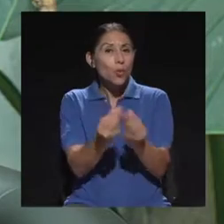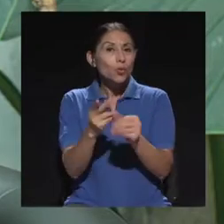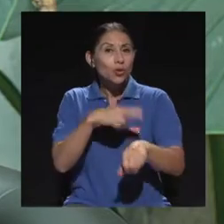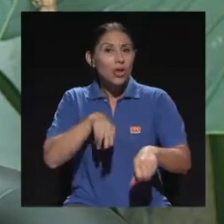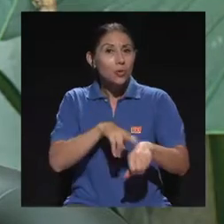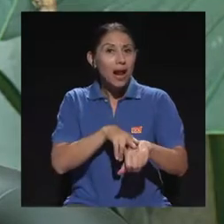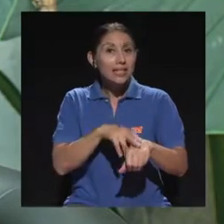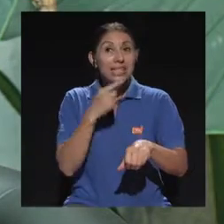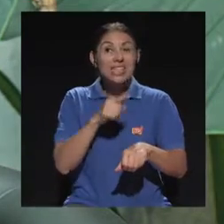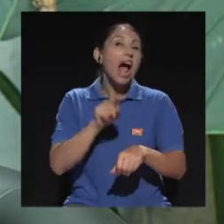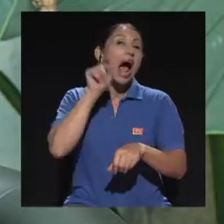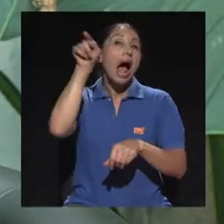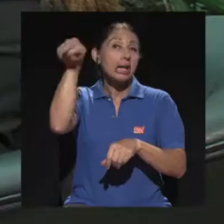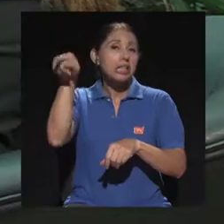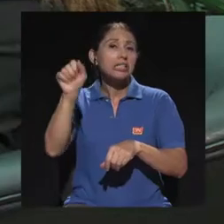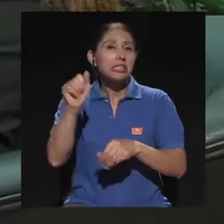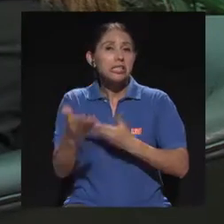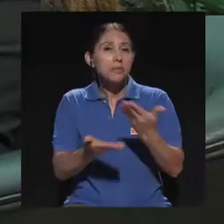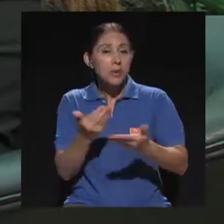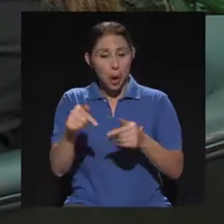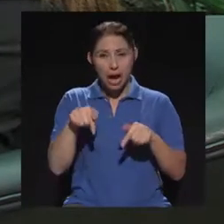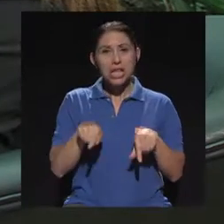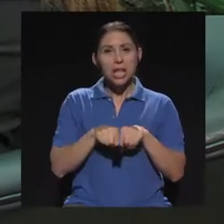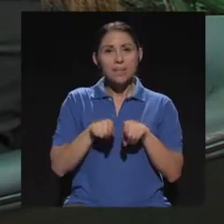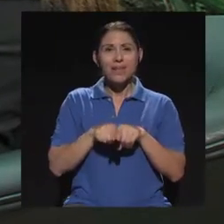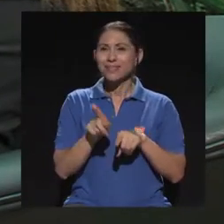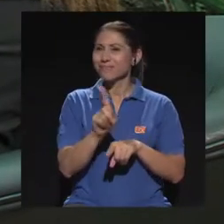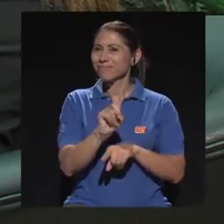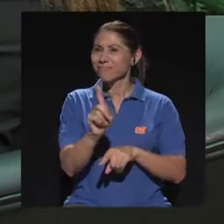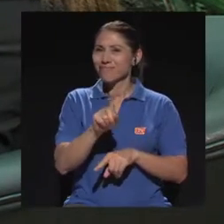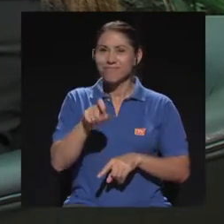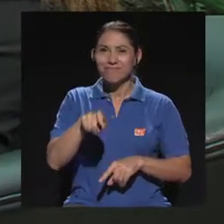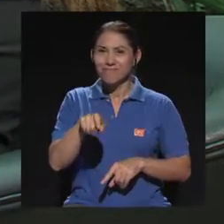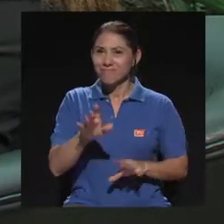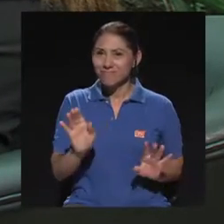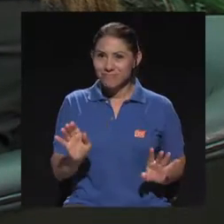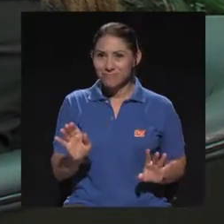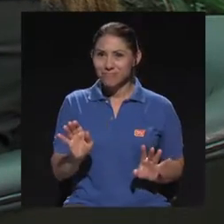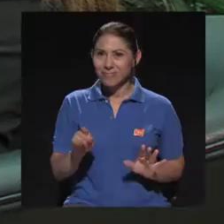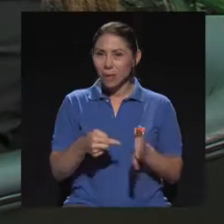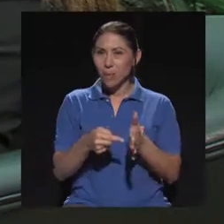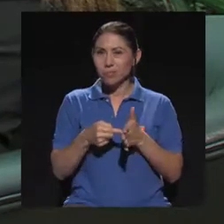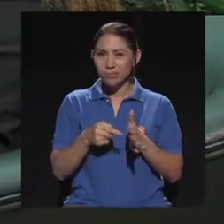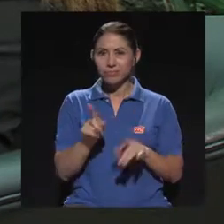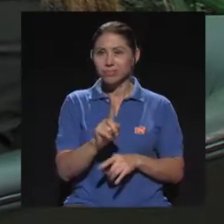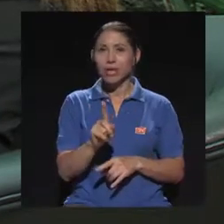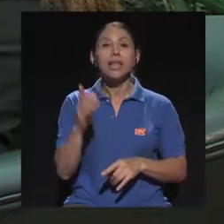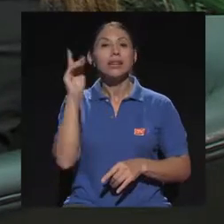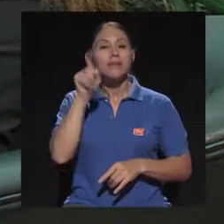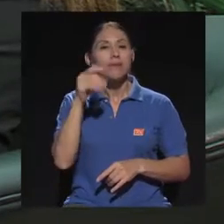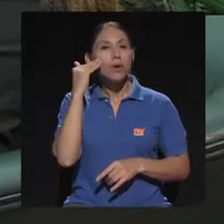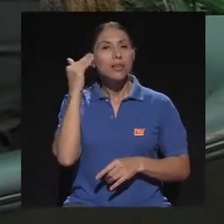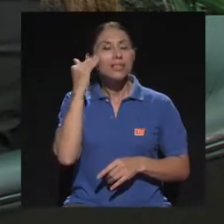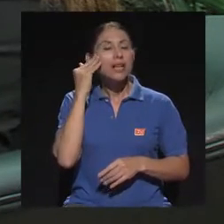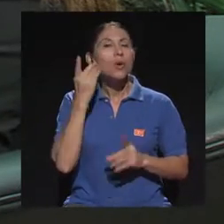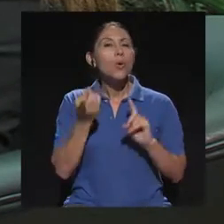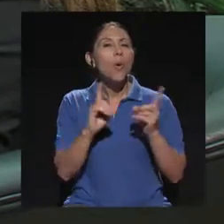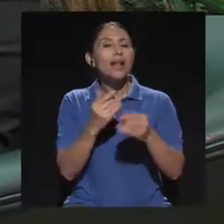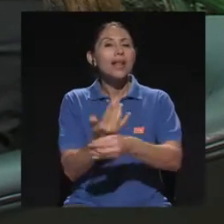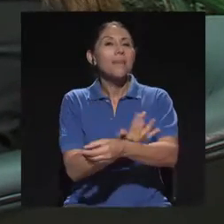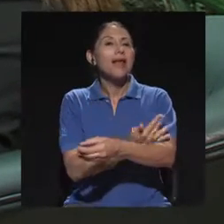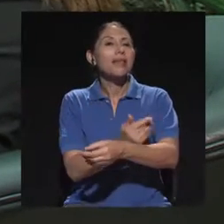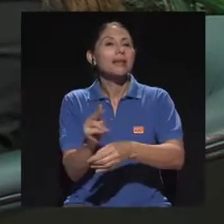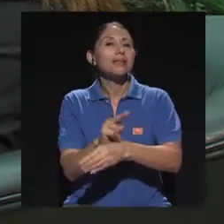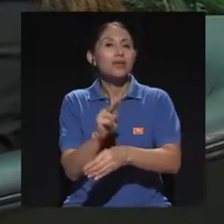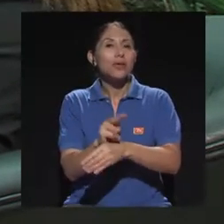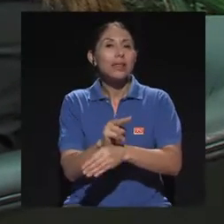servir. No necesariamente. Y conocer cuál es la planta que se está utilizando. Y el ejemplo más típico de esto es la uña de gato.